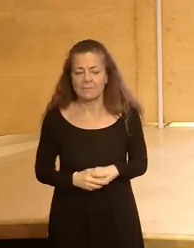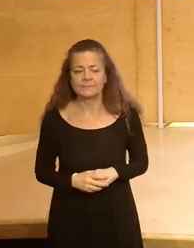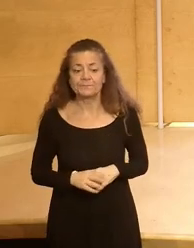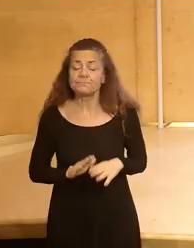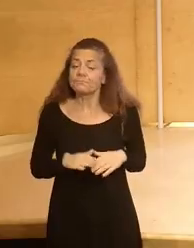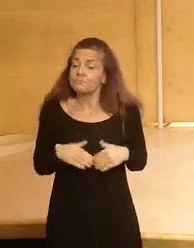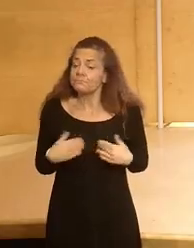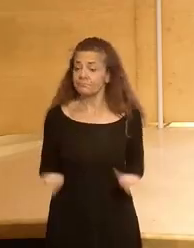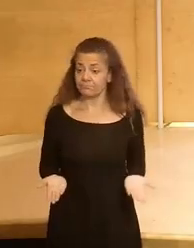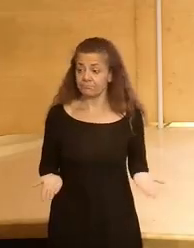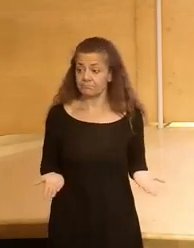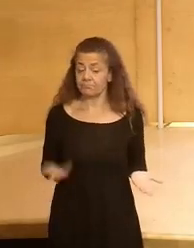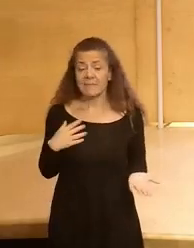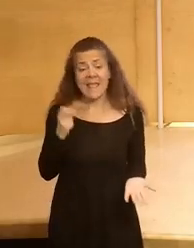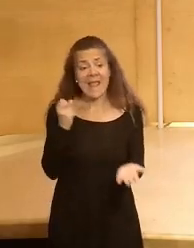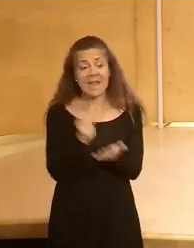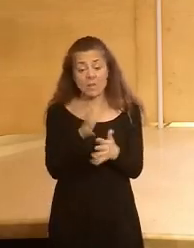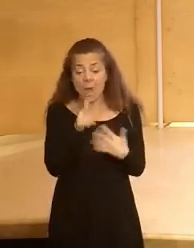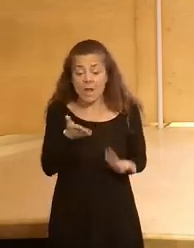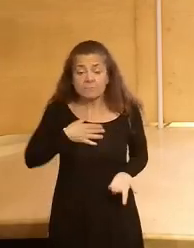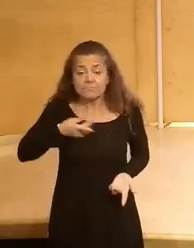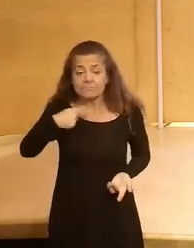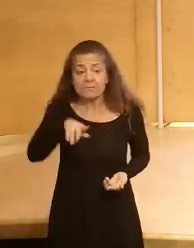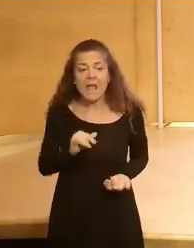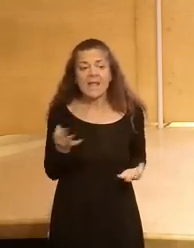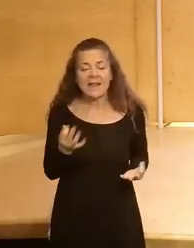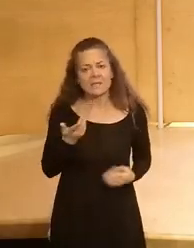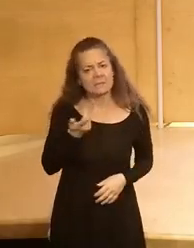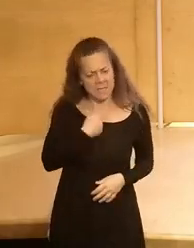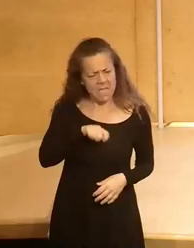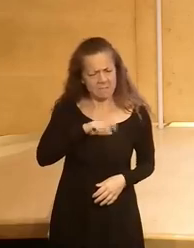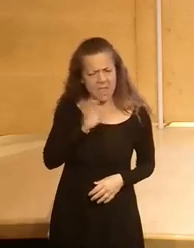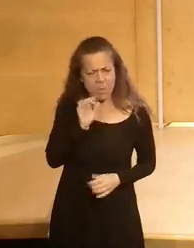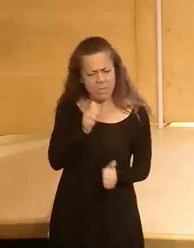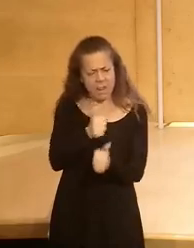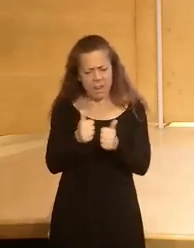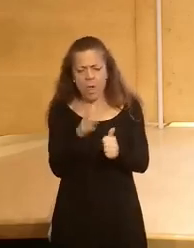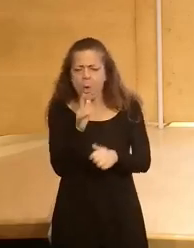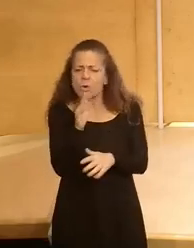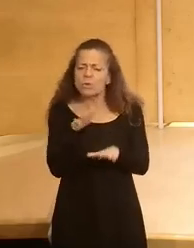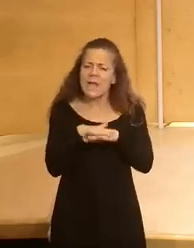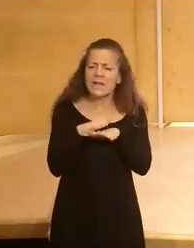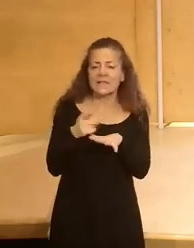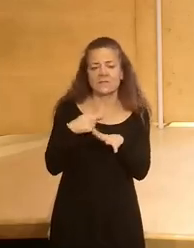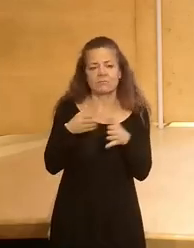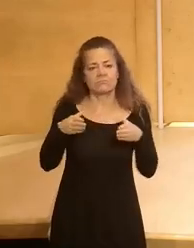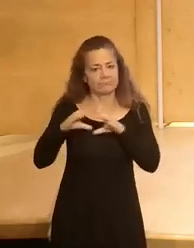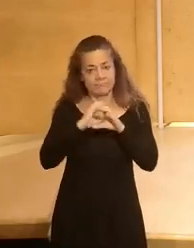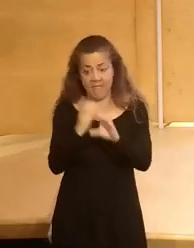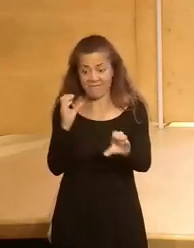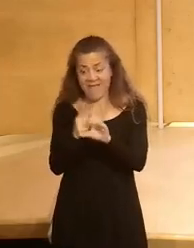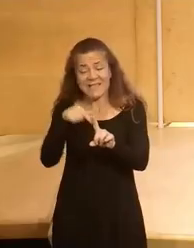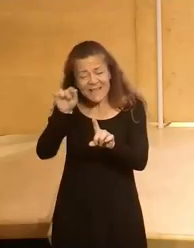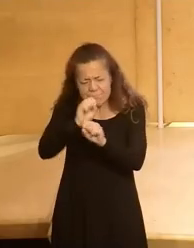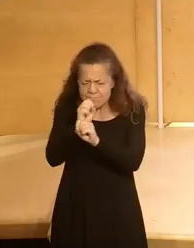entonces el reto que tenemos y España está muy bien posicionada porque tenemos unas redes de banda ancha que son las mejores